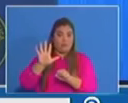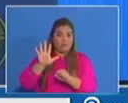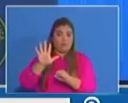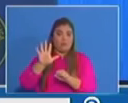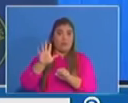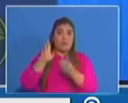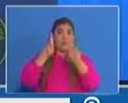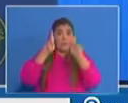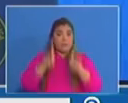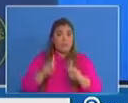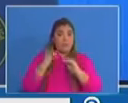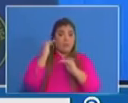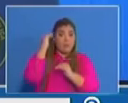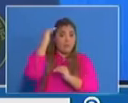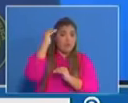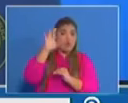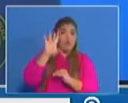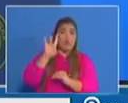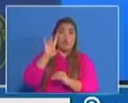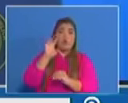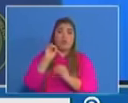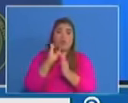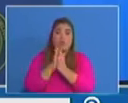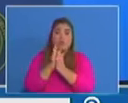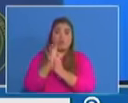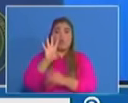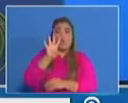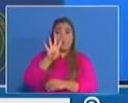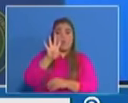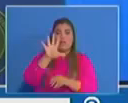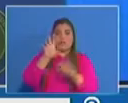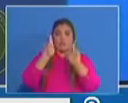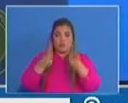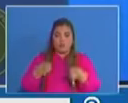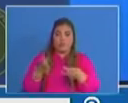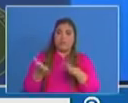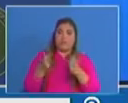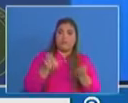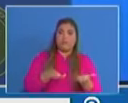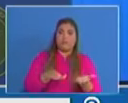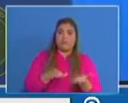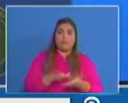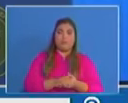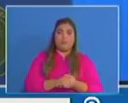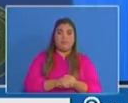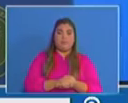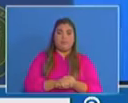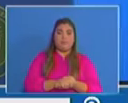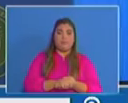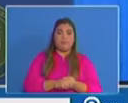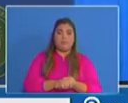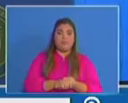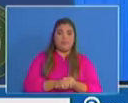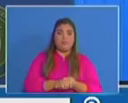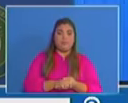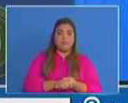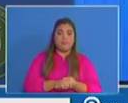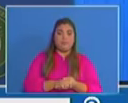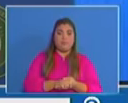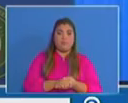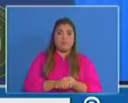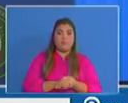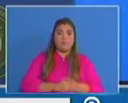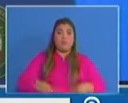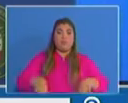80 años, 45 defunciones. En cuanto a la distribución geográfica,